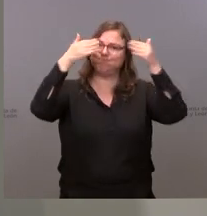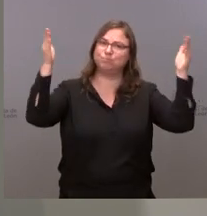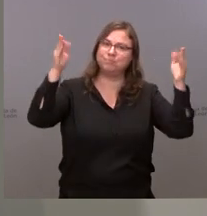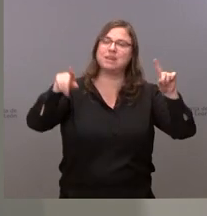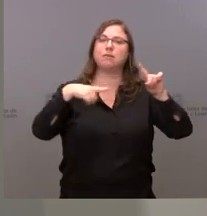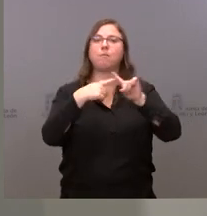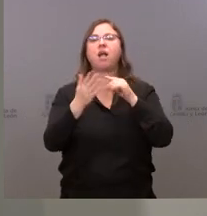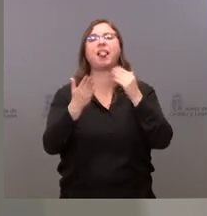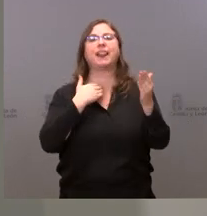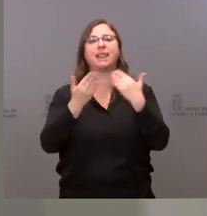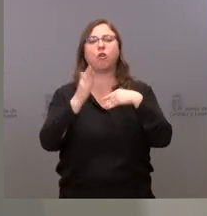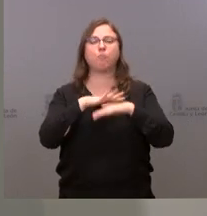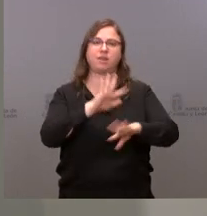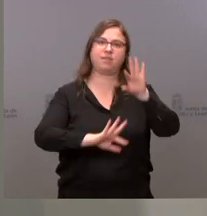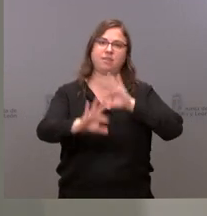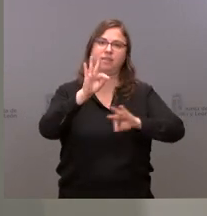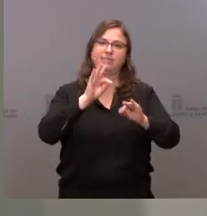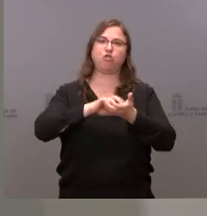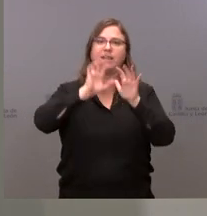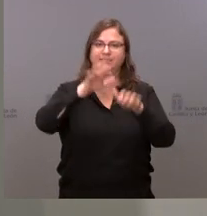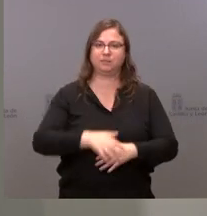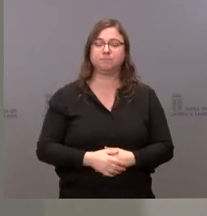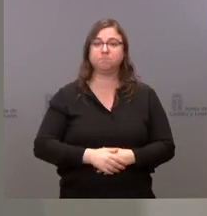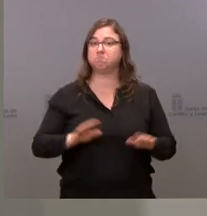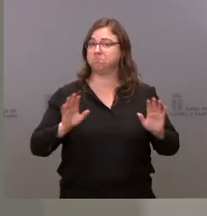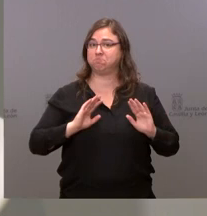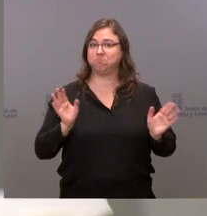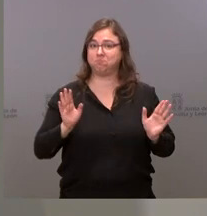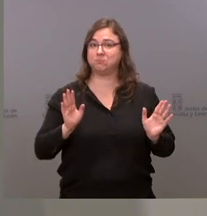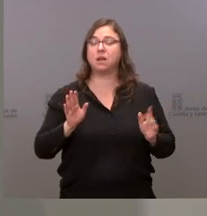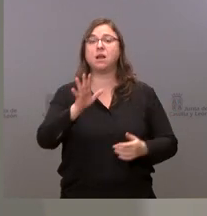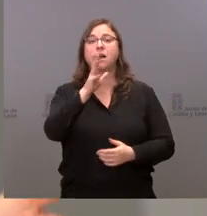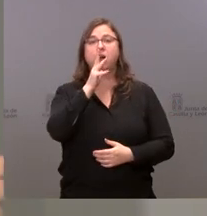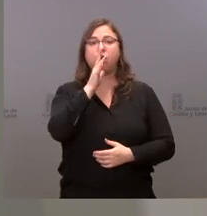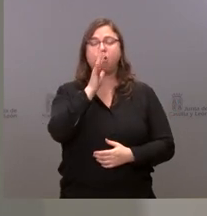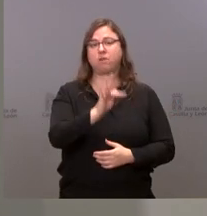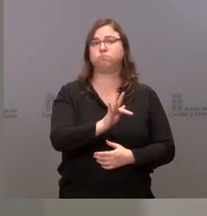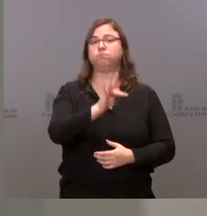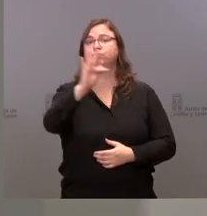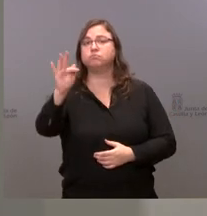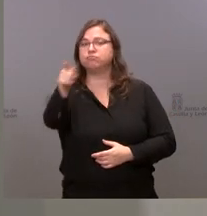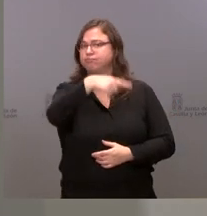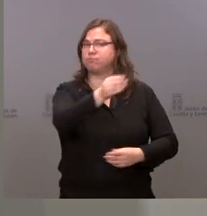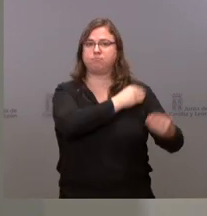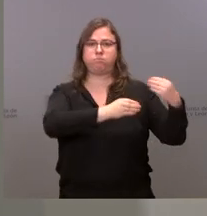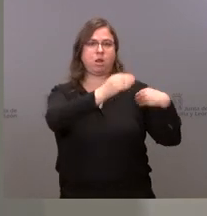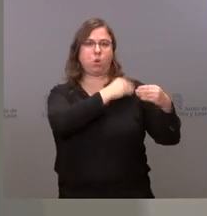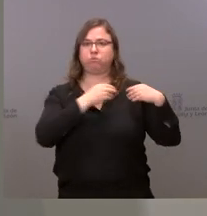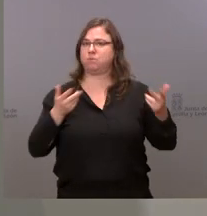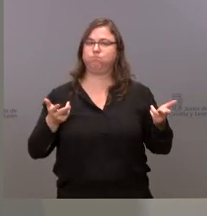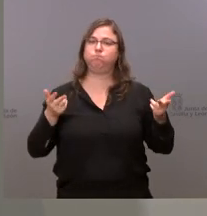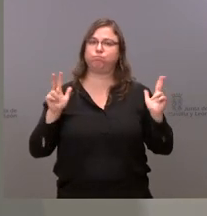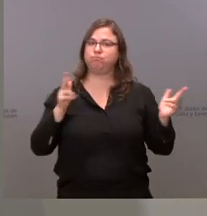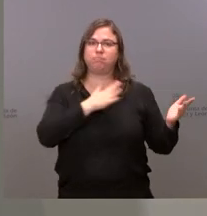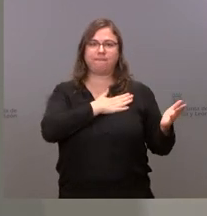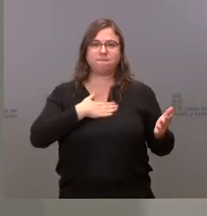de diálogo en la toma de decisiones en Castilla y León. Y, sin más, pues estamos a su disposición para las preguntas